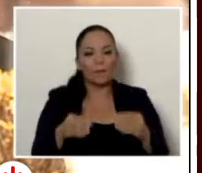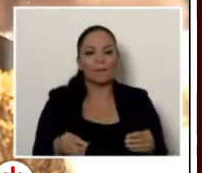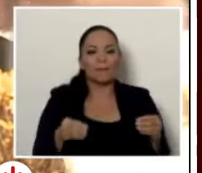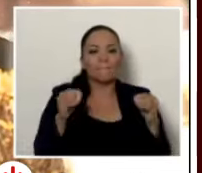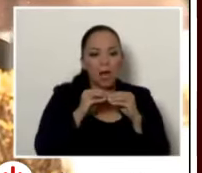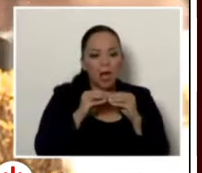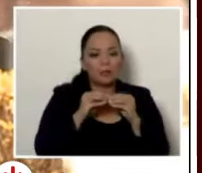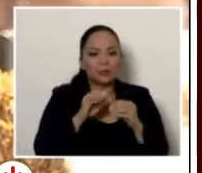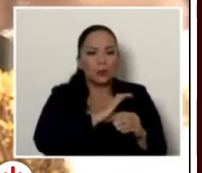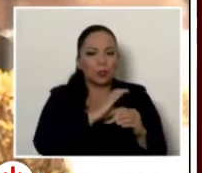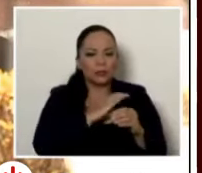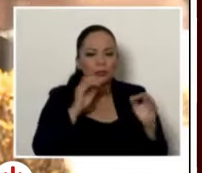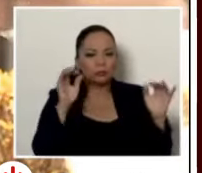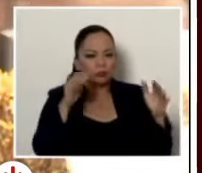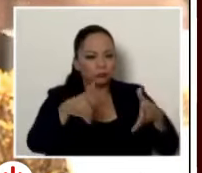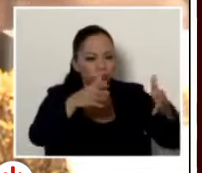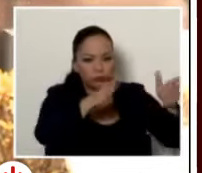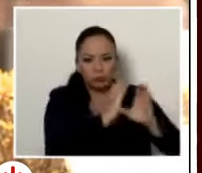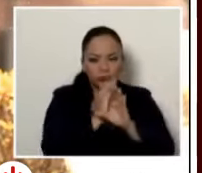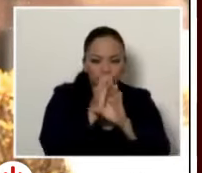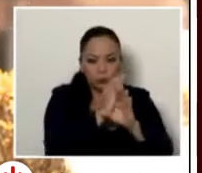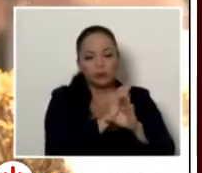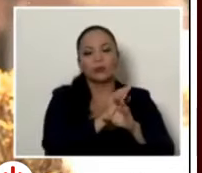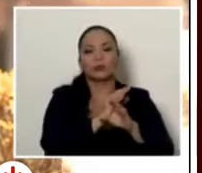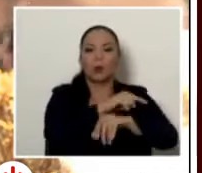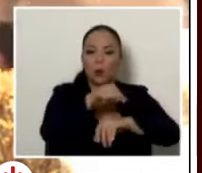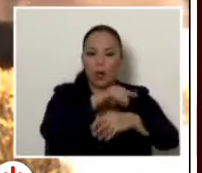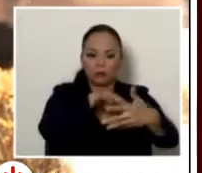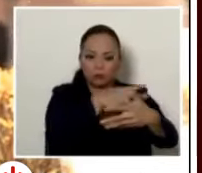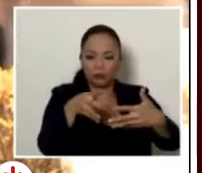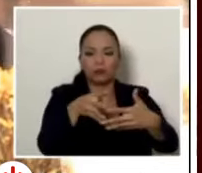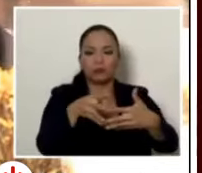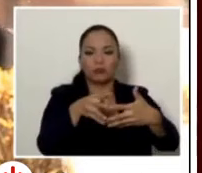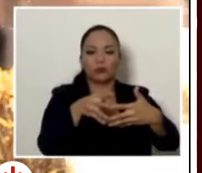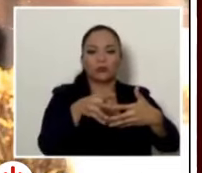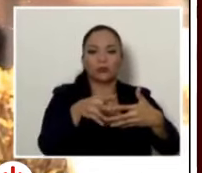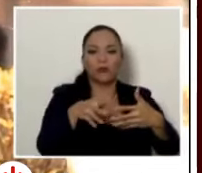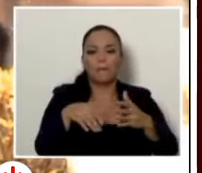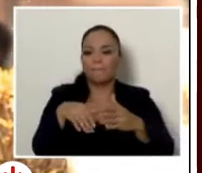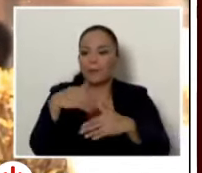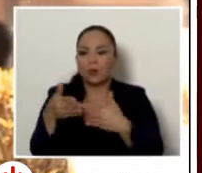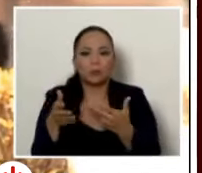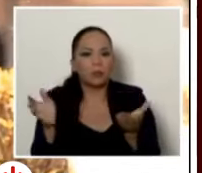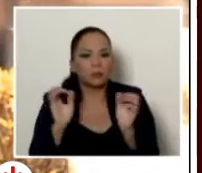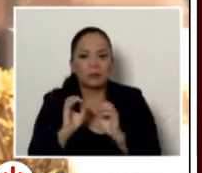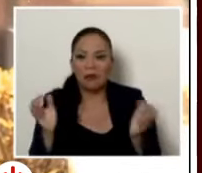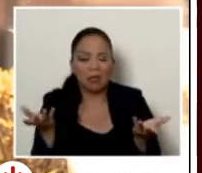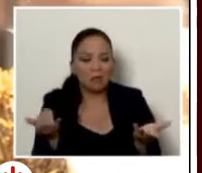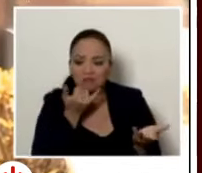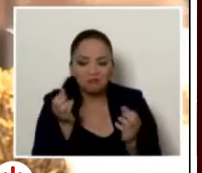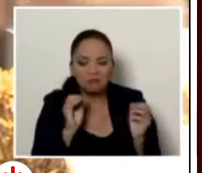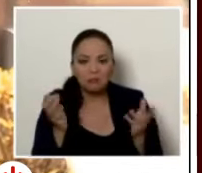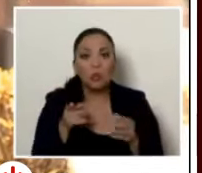calle cambiando el horario de jornadas eso al final quedó en nada usted mismo admitió que desconocía de qué trataba eso cuando